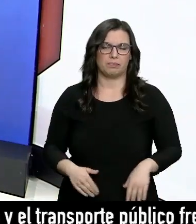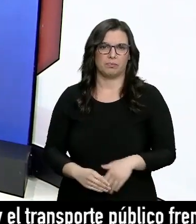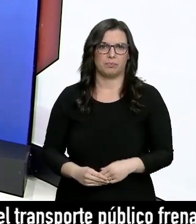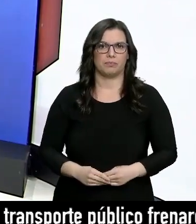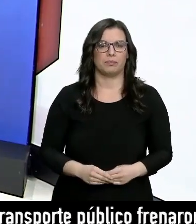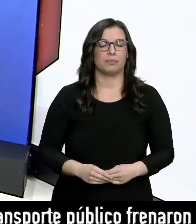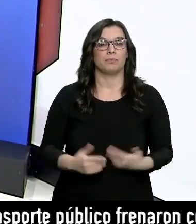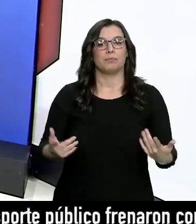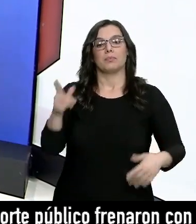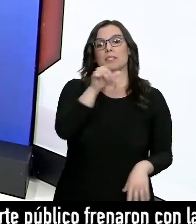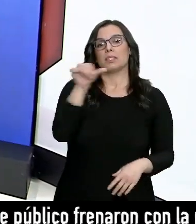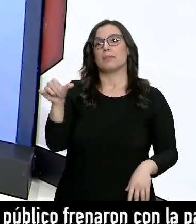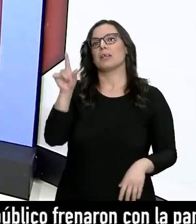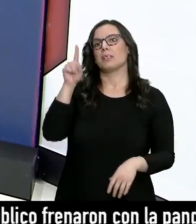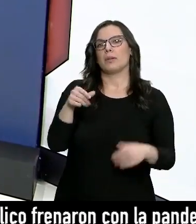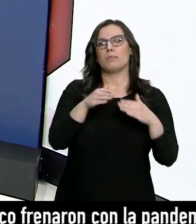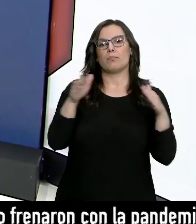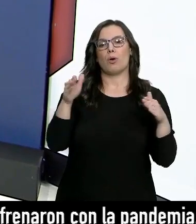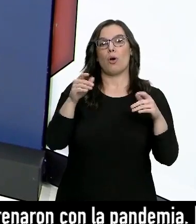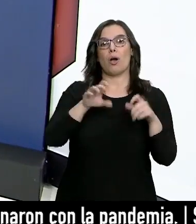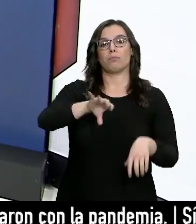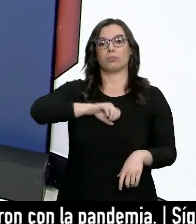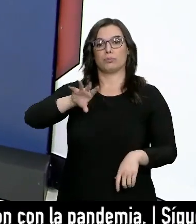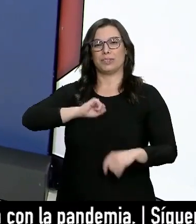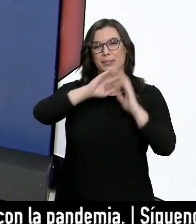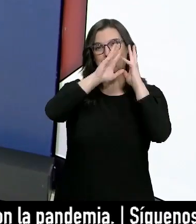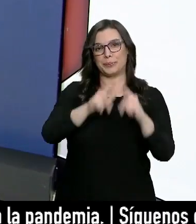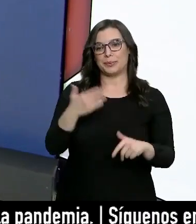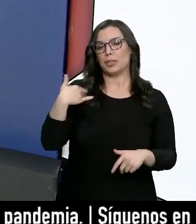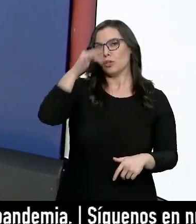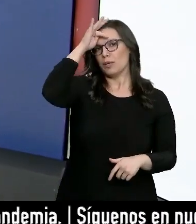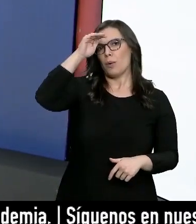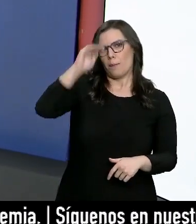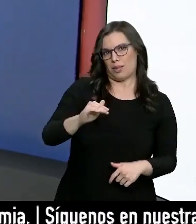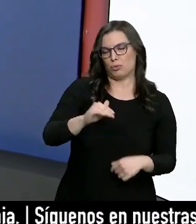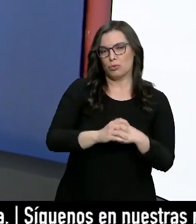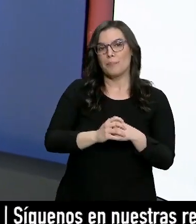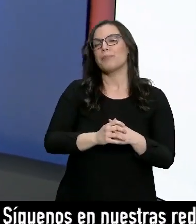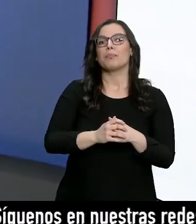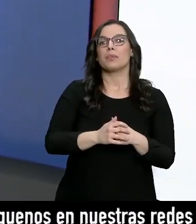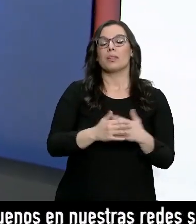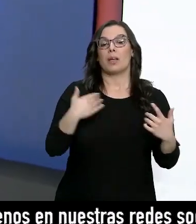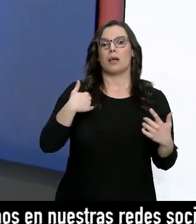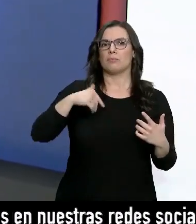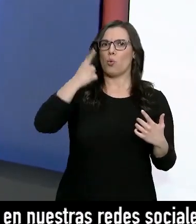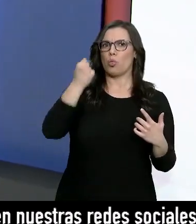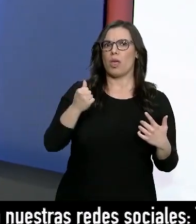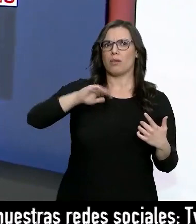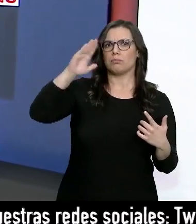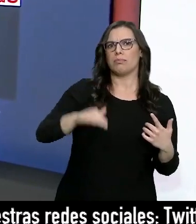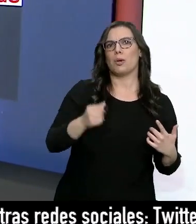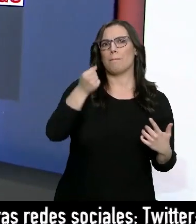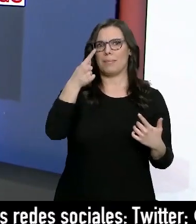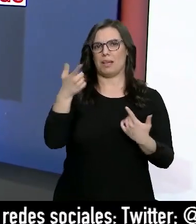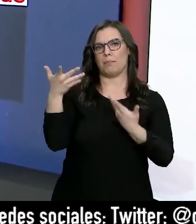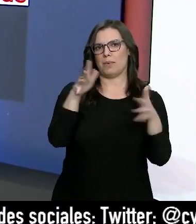Y la semana comienza también con un descenso de los casos registrados este domingo. Los contagios de un día a otro han bajado en torno al